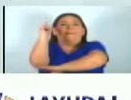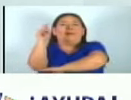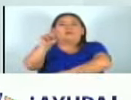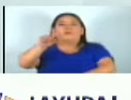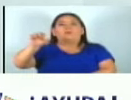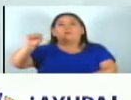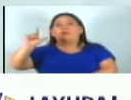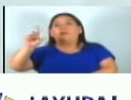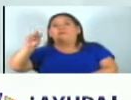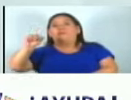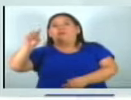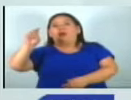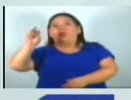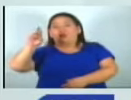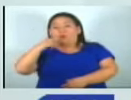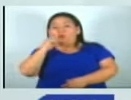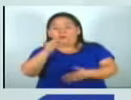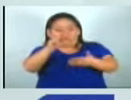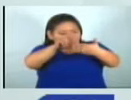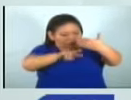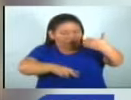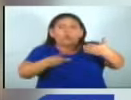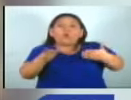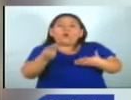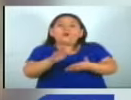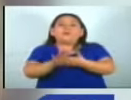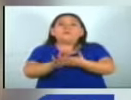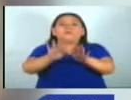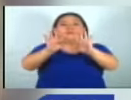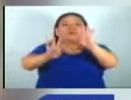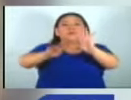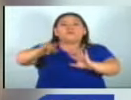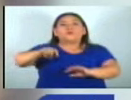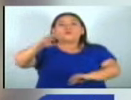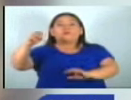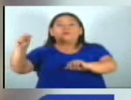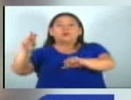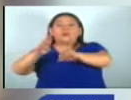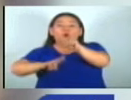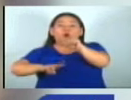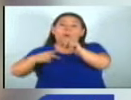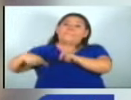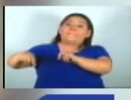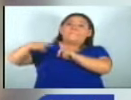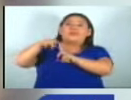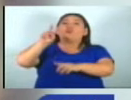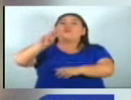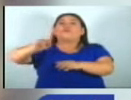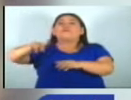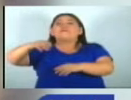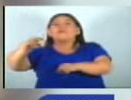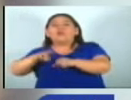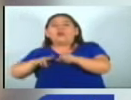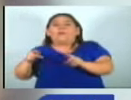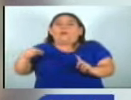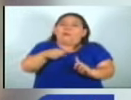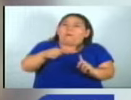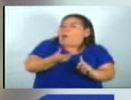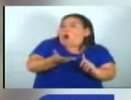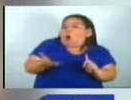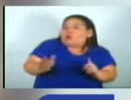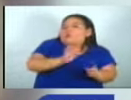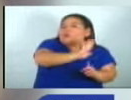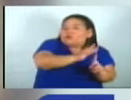Salvador Menéndez, quien según el informe tendrá un sueldo de 9 mil dólares más 2 mil dólares de gasto de representación